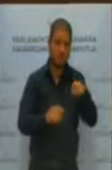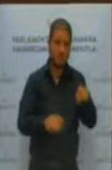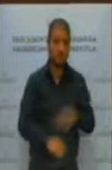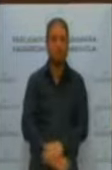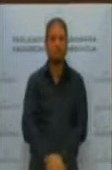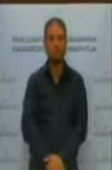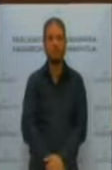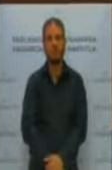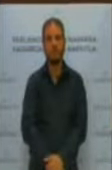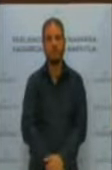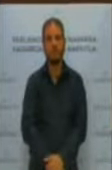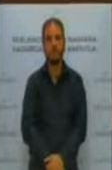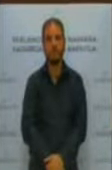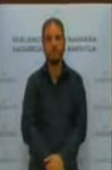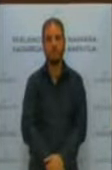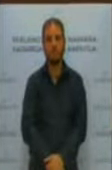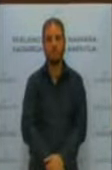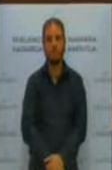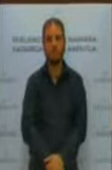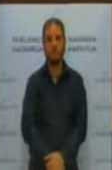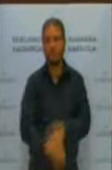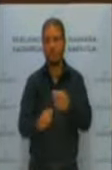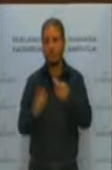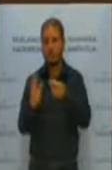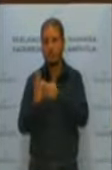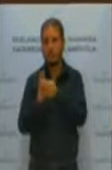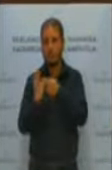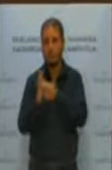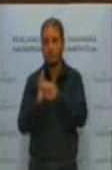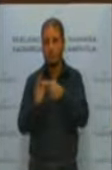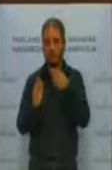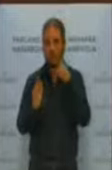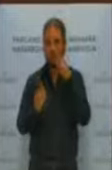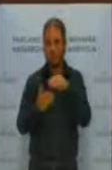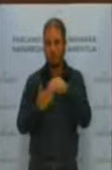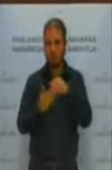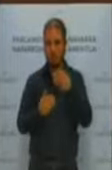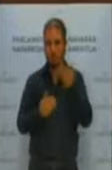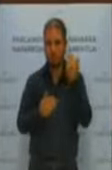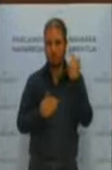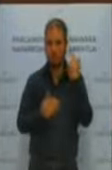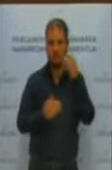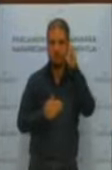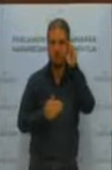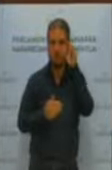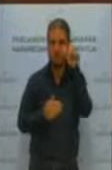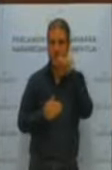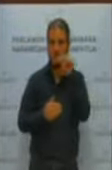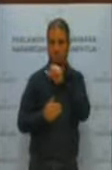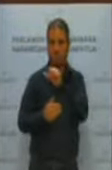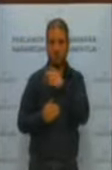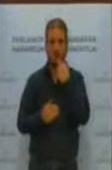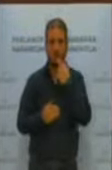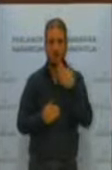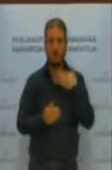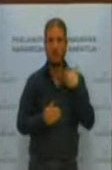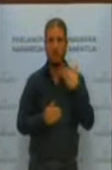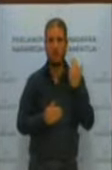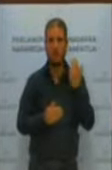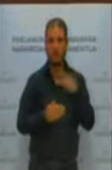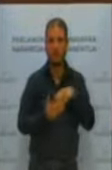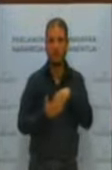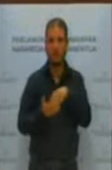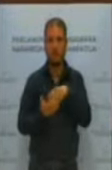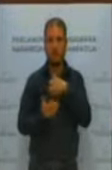a veces, la verdad, oyendo a los que me han antecedido, casi apetecía que saliera, y me han entendido por qué,